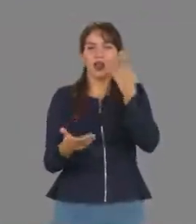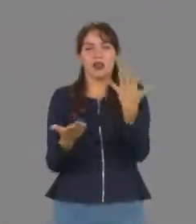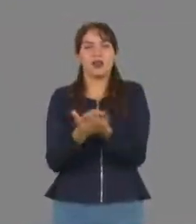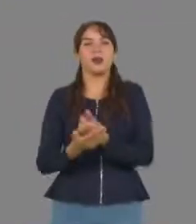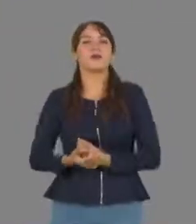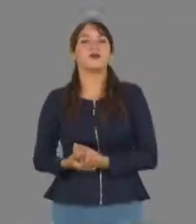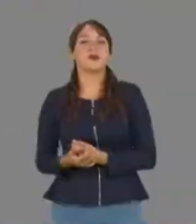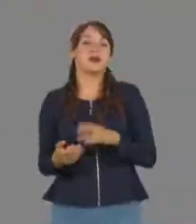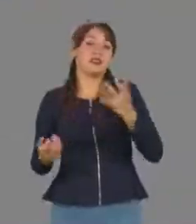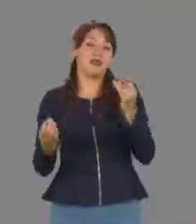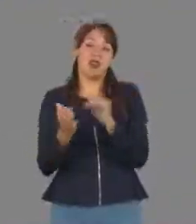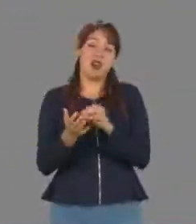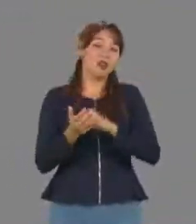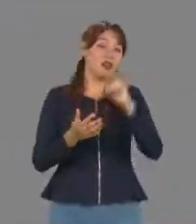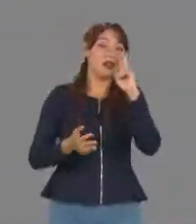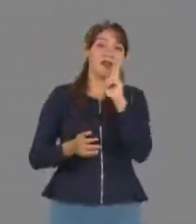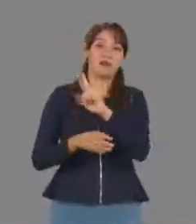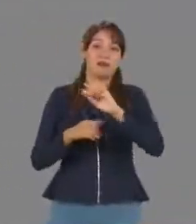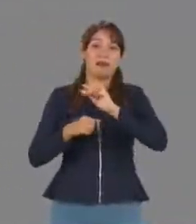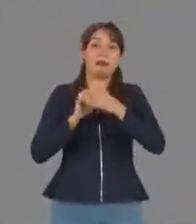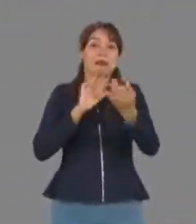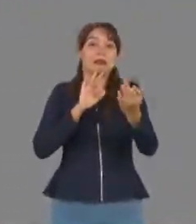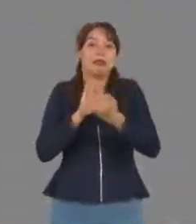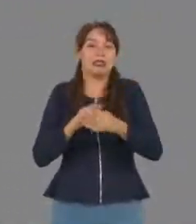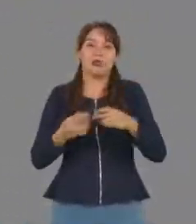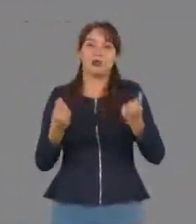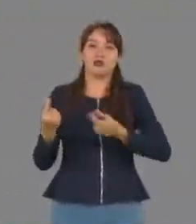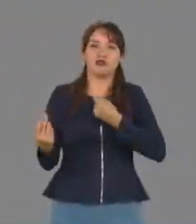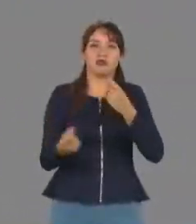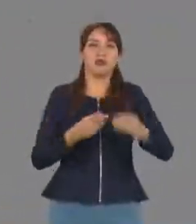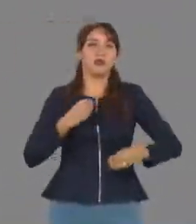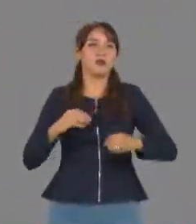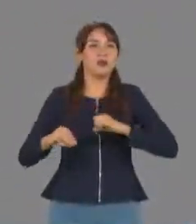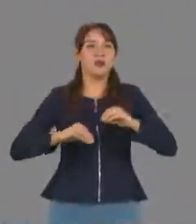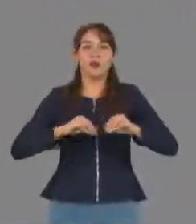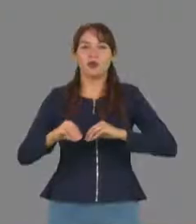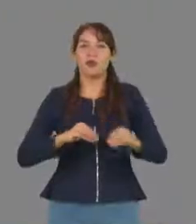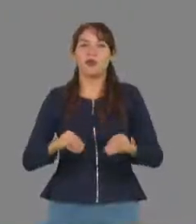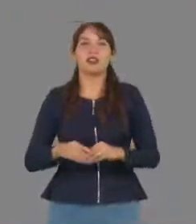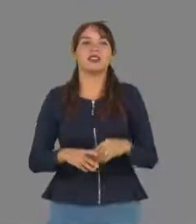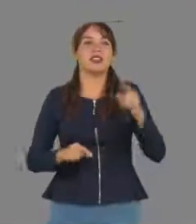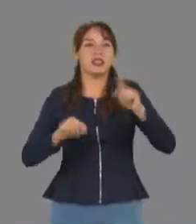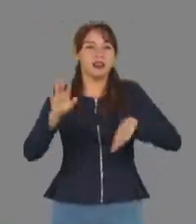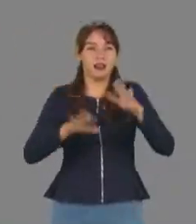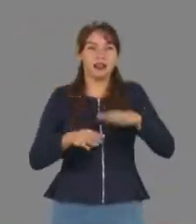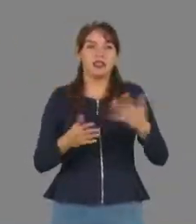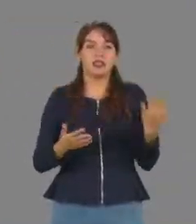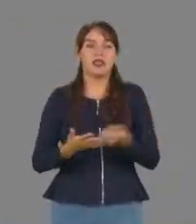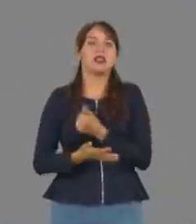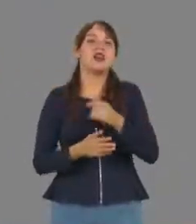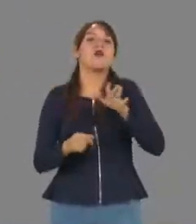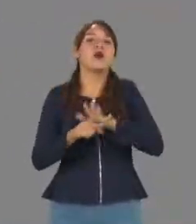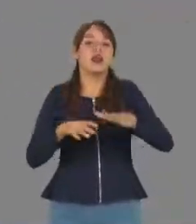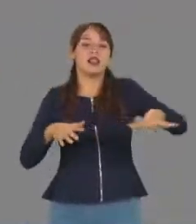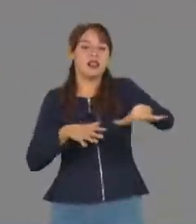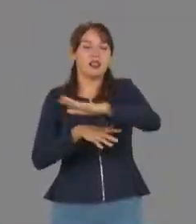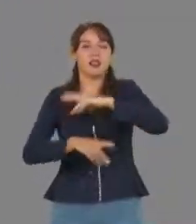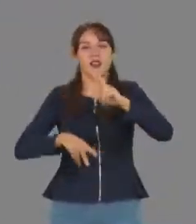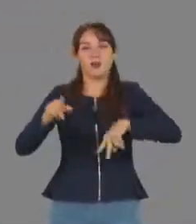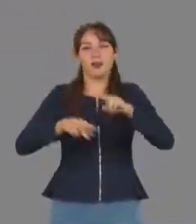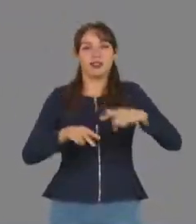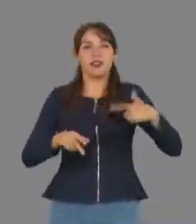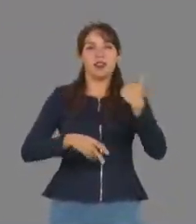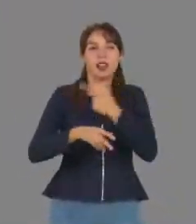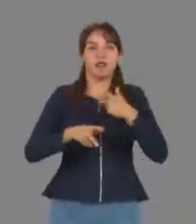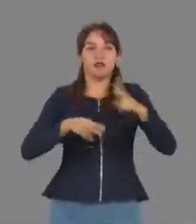Y según vemos, los partidos de conclusión traerán consigo muchas emociones a quienes seguimos cada juego de los campos dedicados a la mencionada actividad de